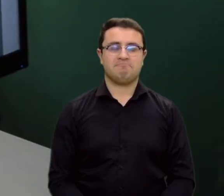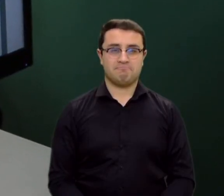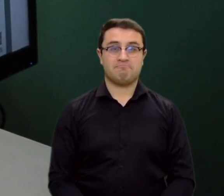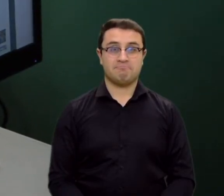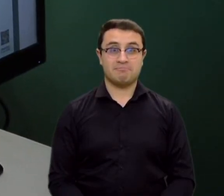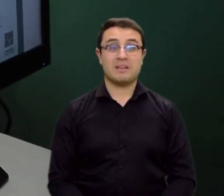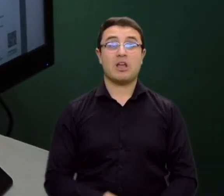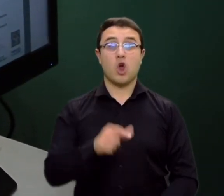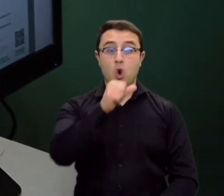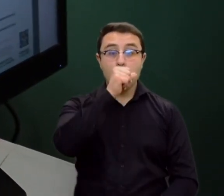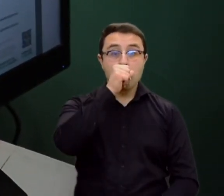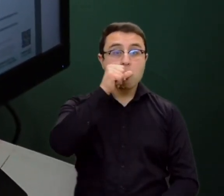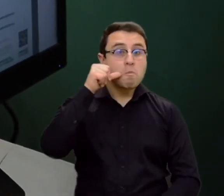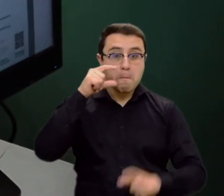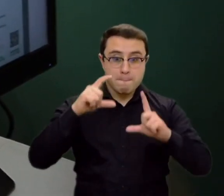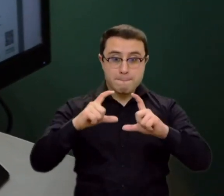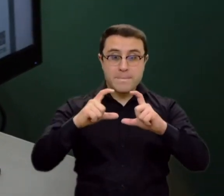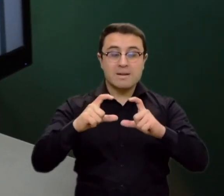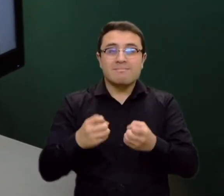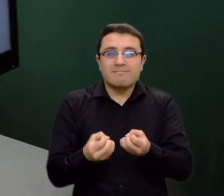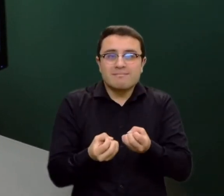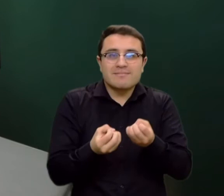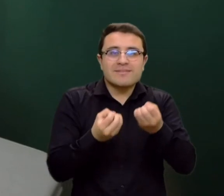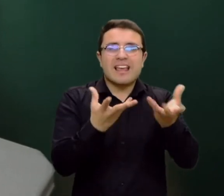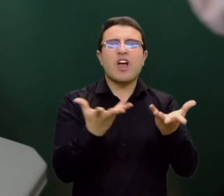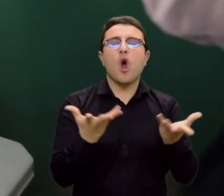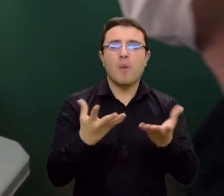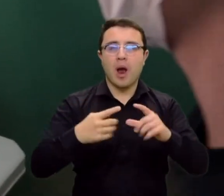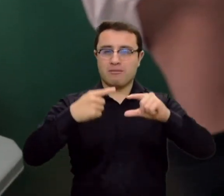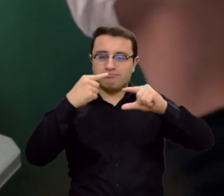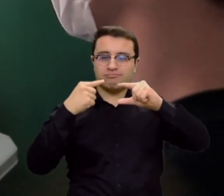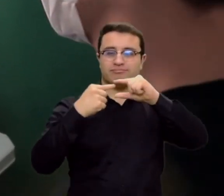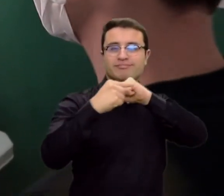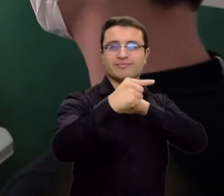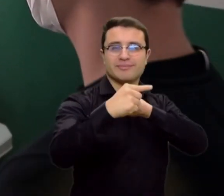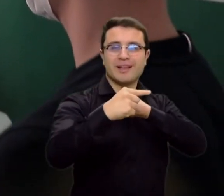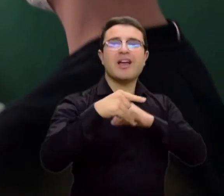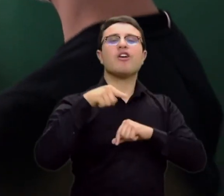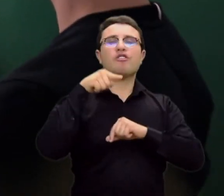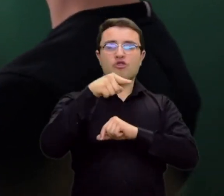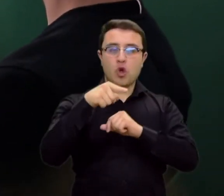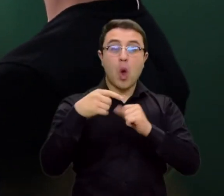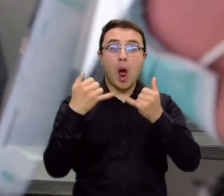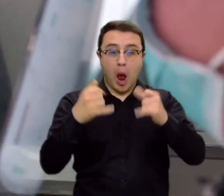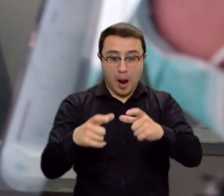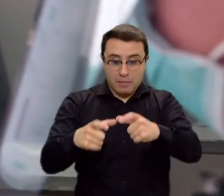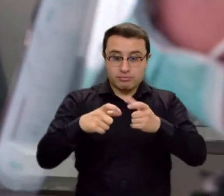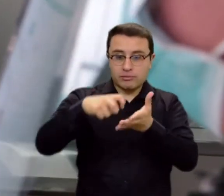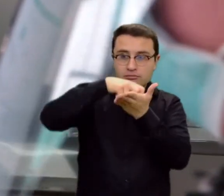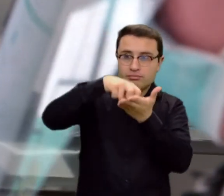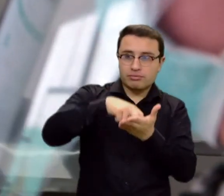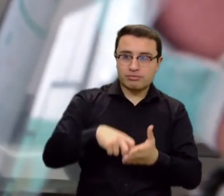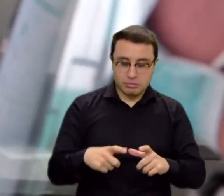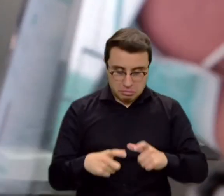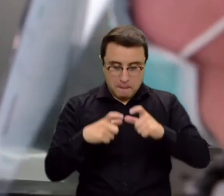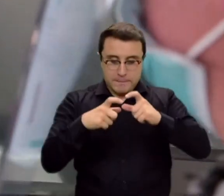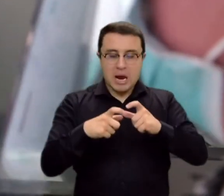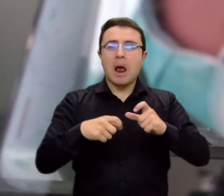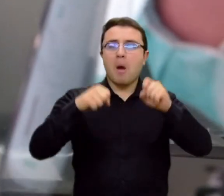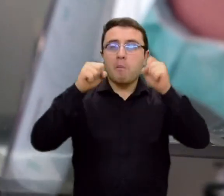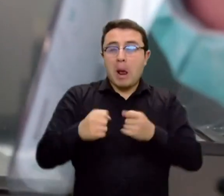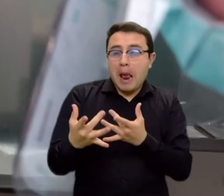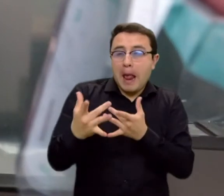Esta es tu contraseña que te va a llegar al correo electrónico. Listo, con esto te vas a identificar mientras te llega el